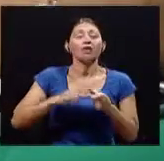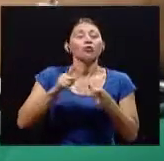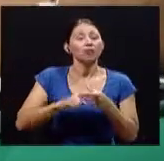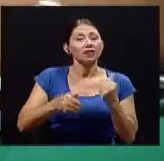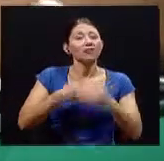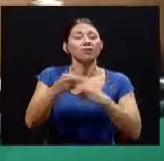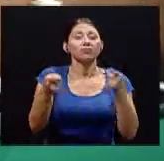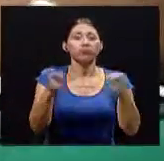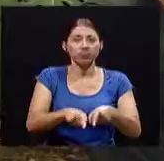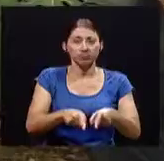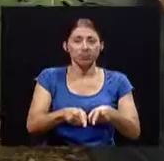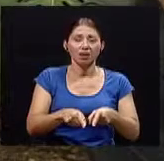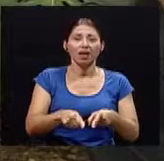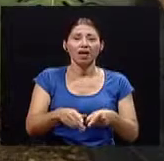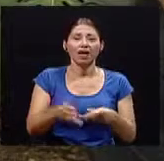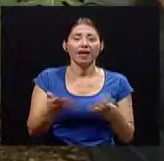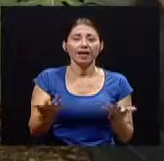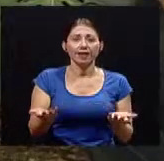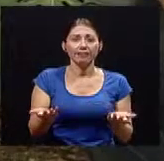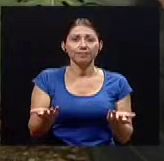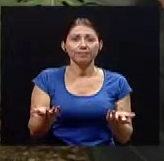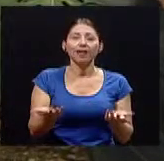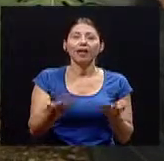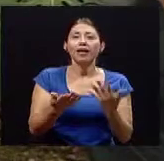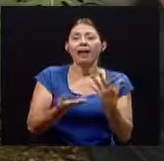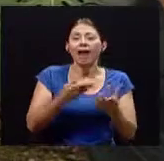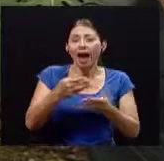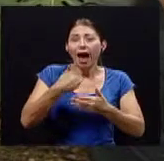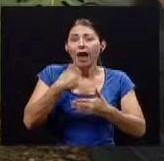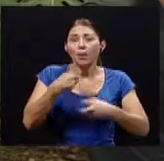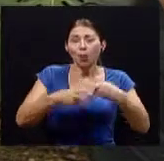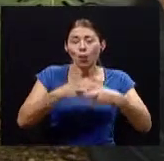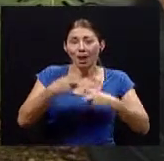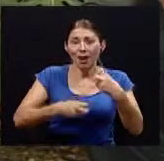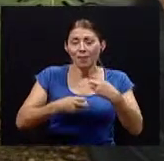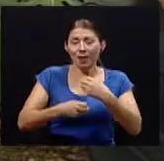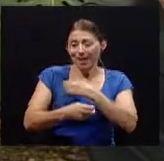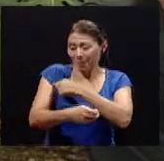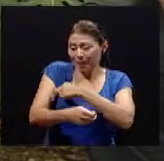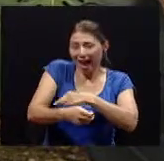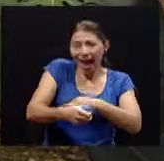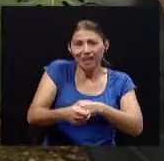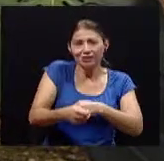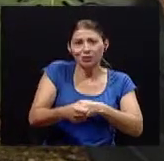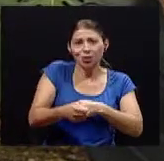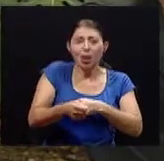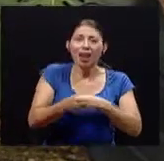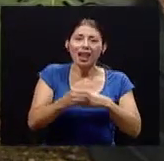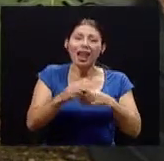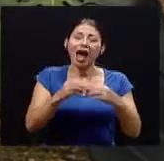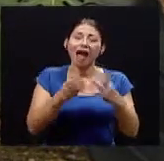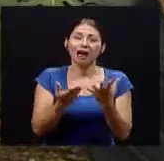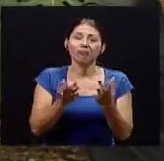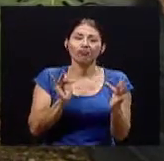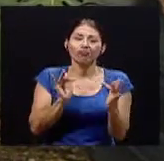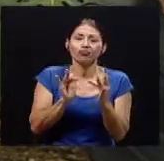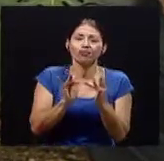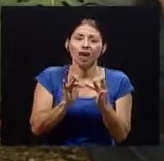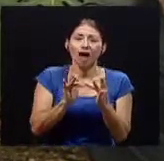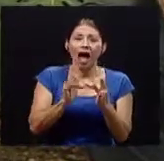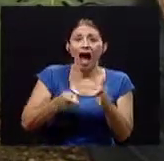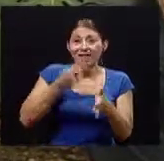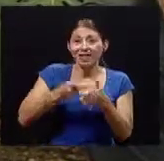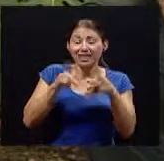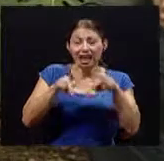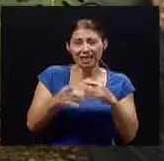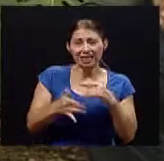adormecen las manos cosas que pasan por ejemplo las personas que trabajan en una central telefónica suelen ponerse el teléfono aquí para